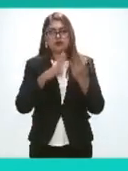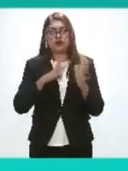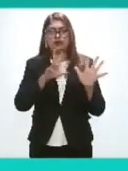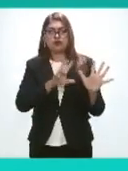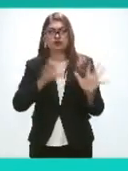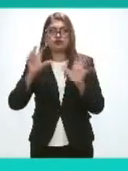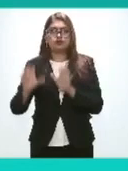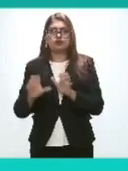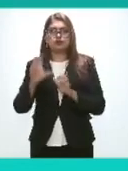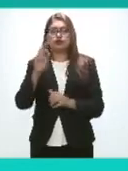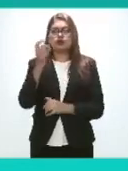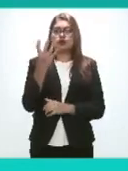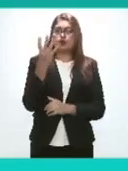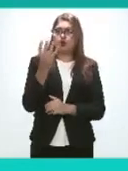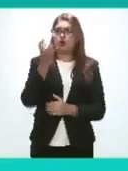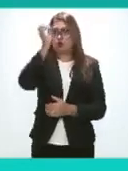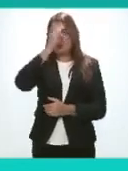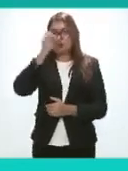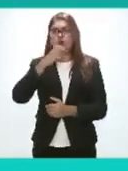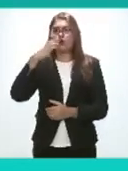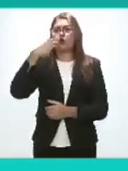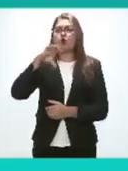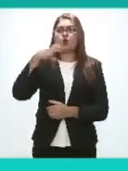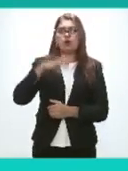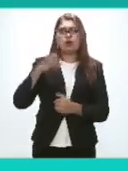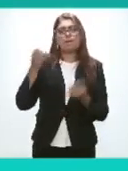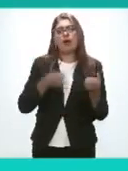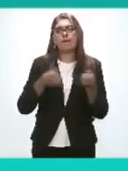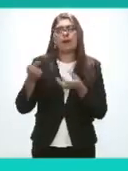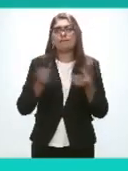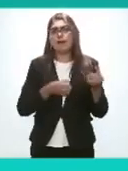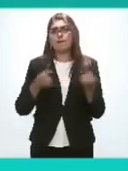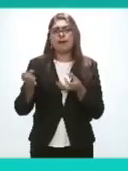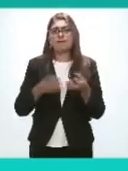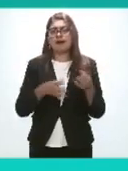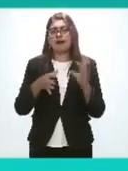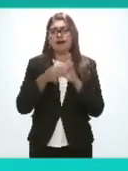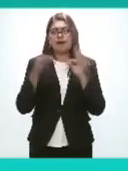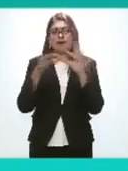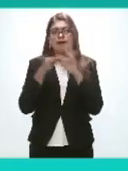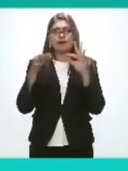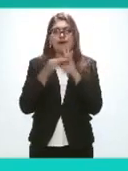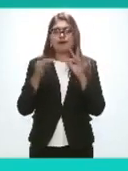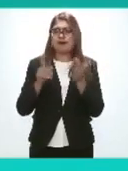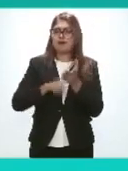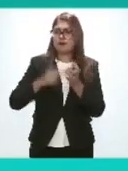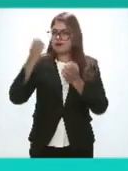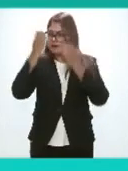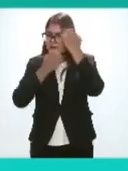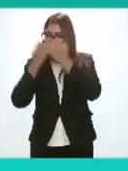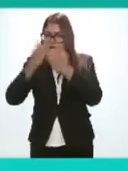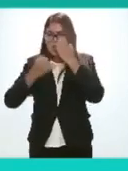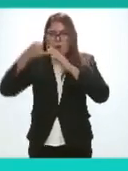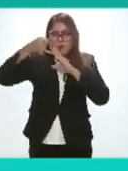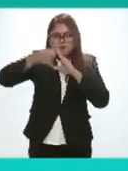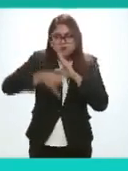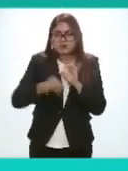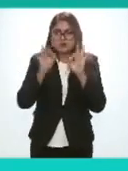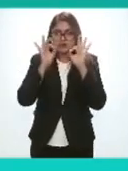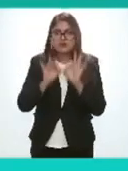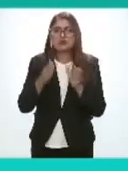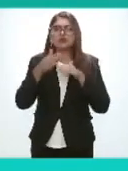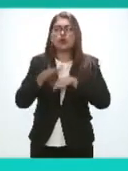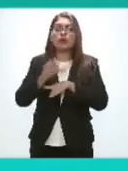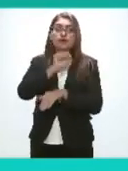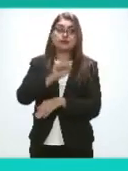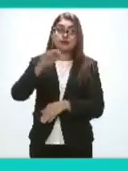comentarios que fueron recibidos en los espacios de participación durante un análisis riguroso del sistema nacional de transparencia en